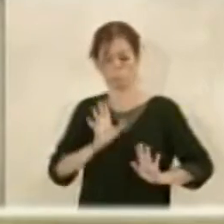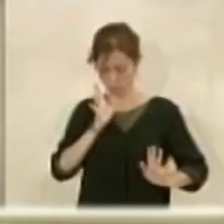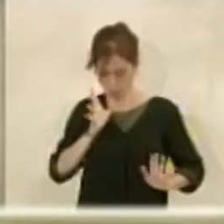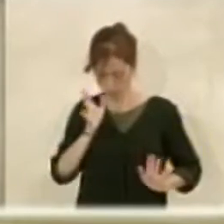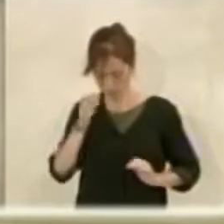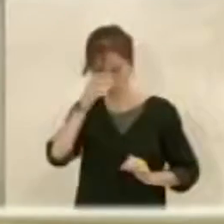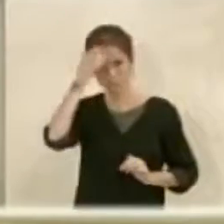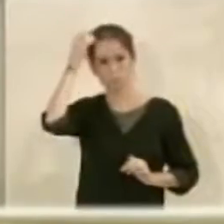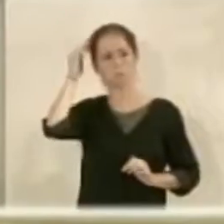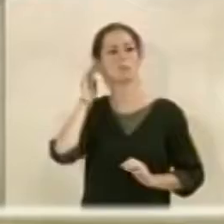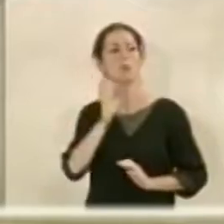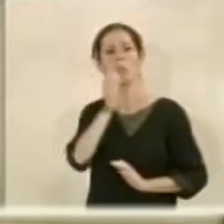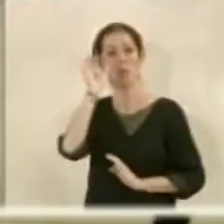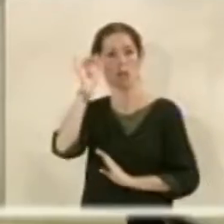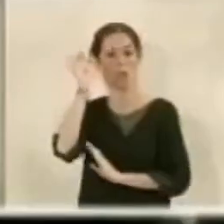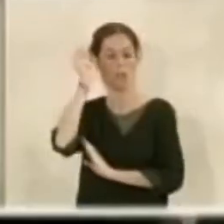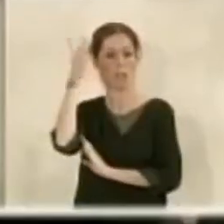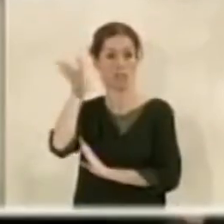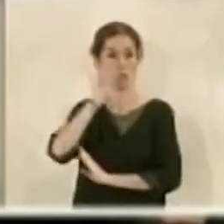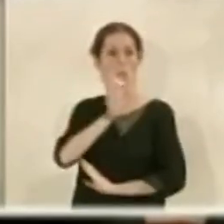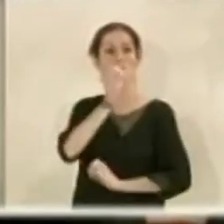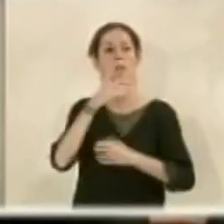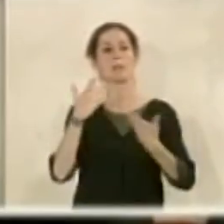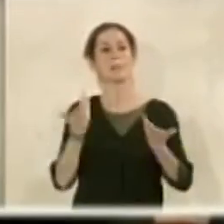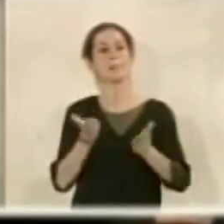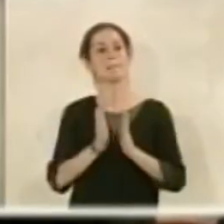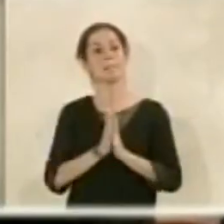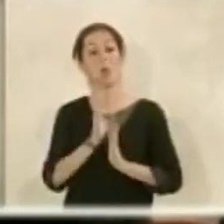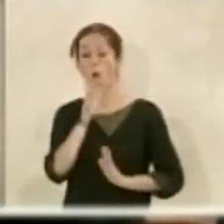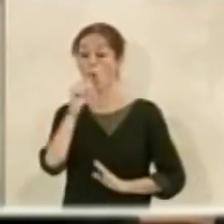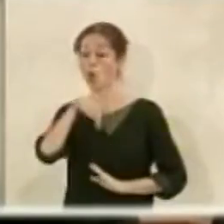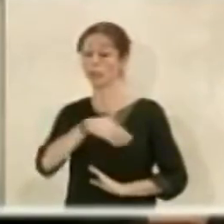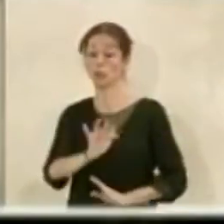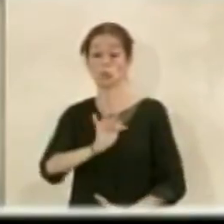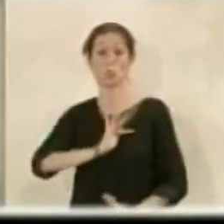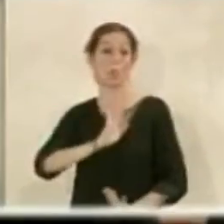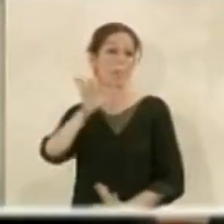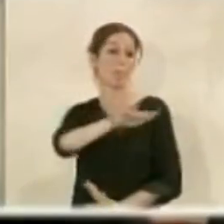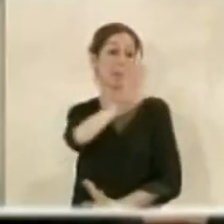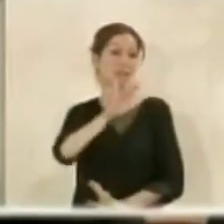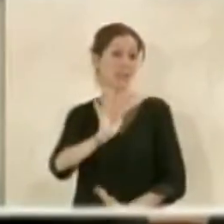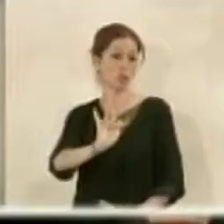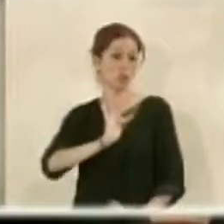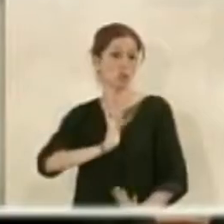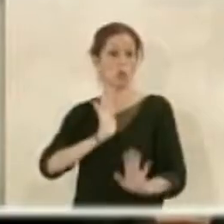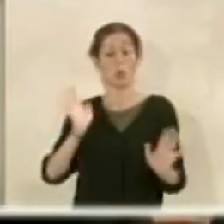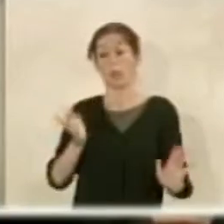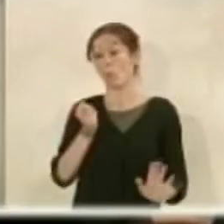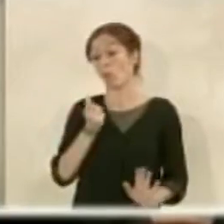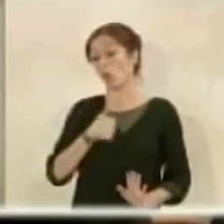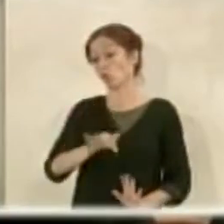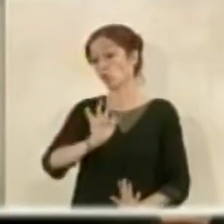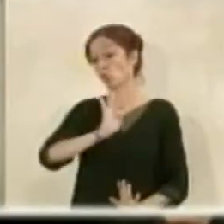caso es una buena decisión lo que se va a hacer de volumen, pero como hoy nos toca, por lo visto aquí, ser un poco